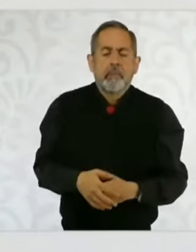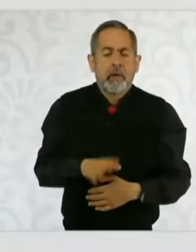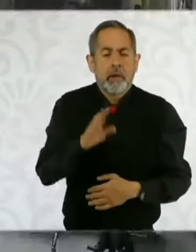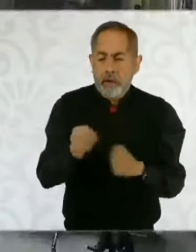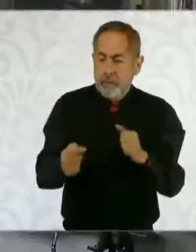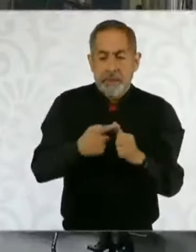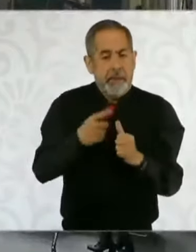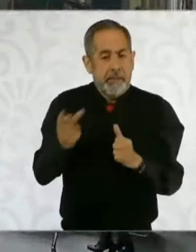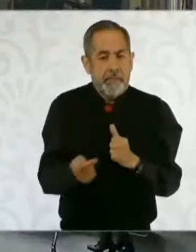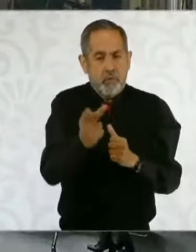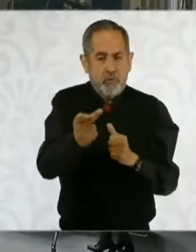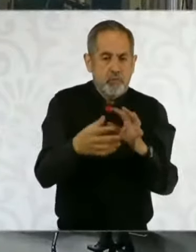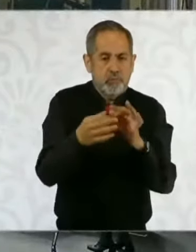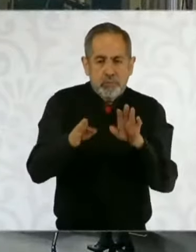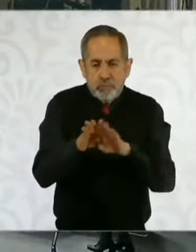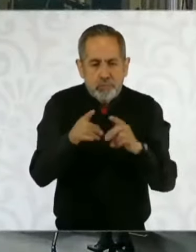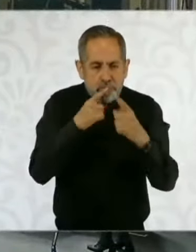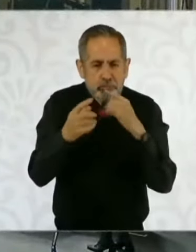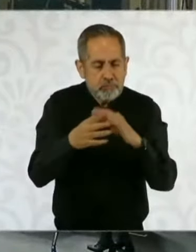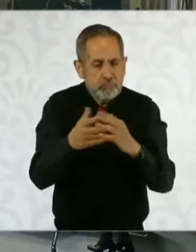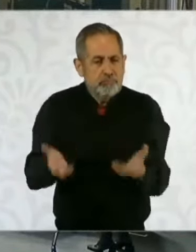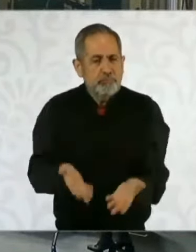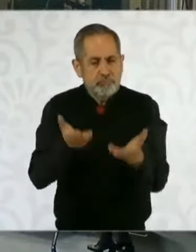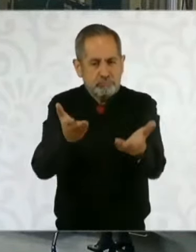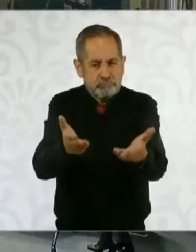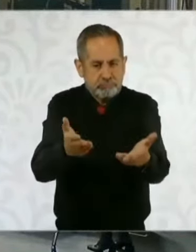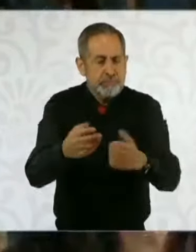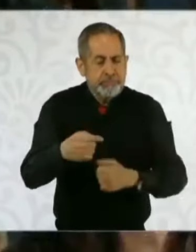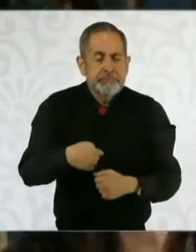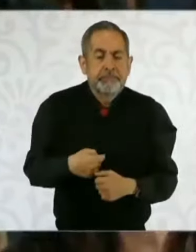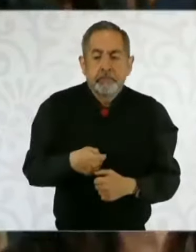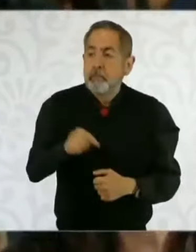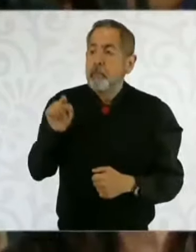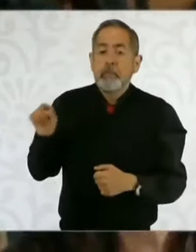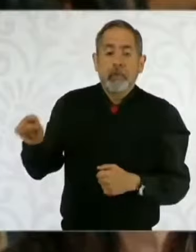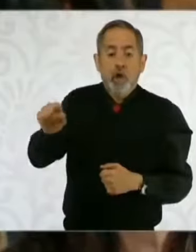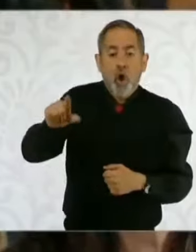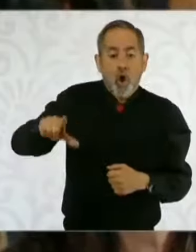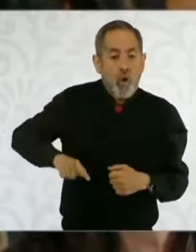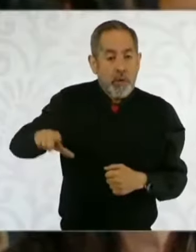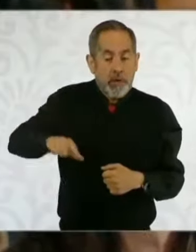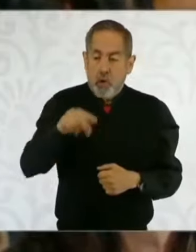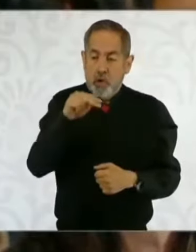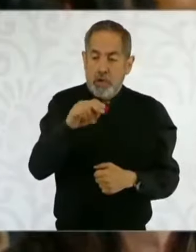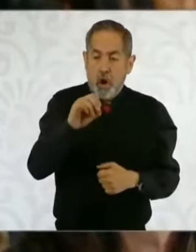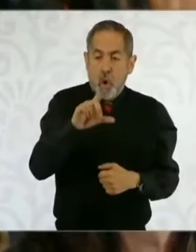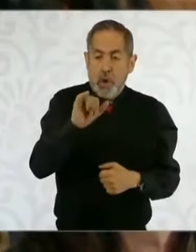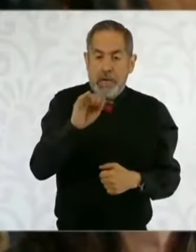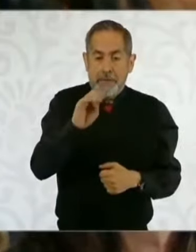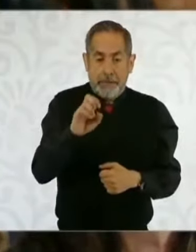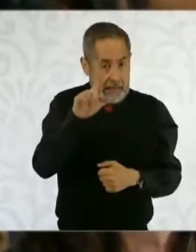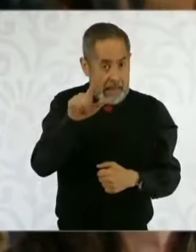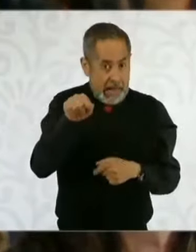Primera pregunta y le quiero compartir esto. En los gobiernos neoliberales, el